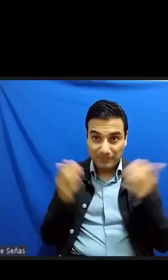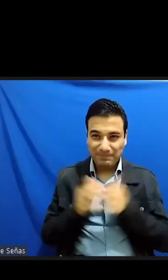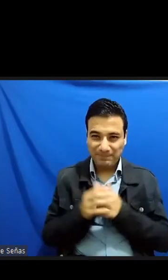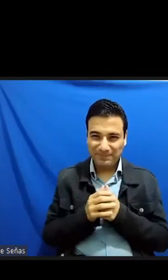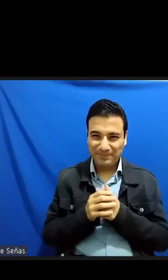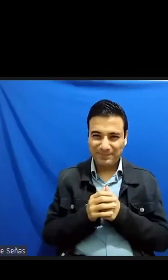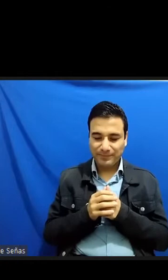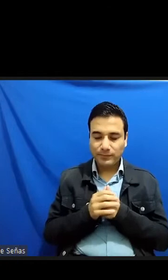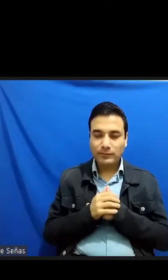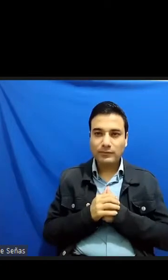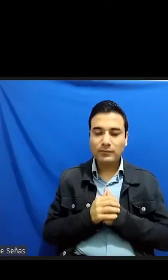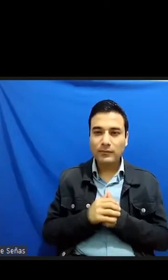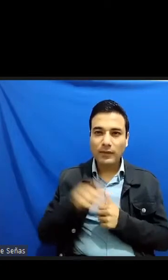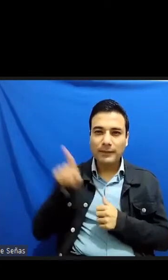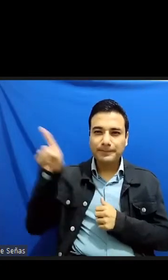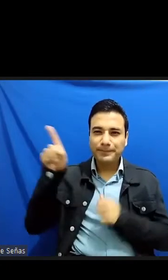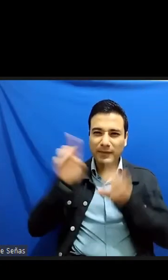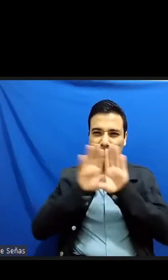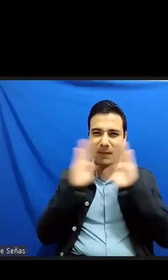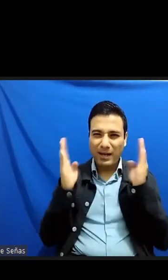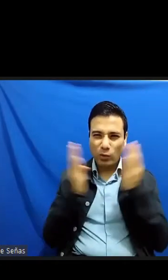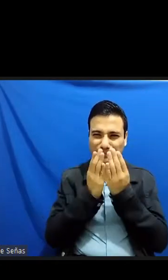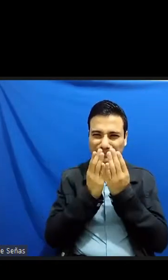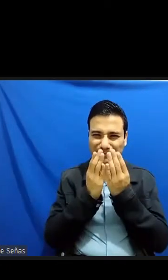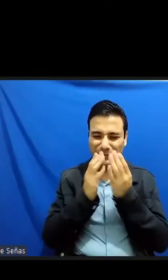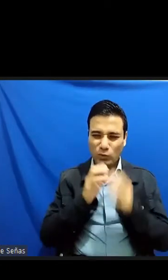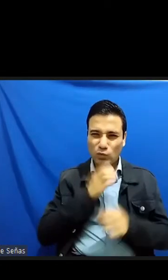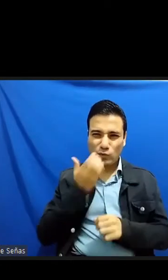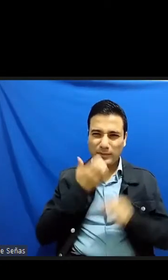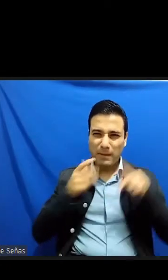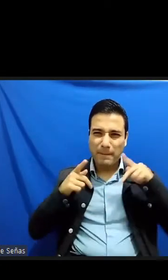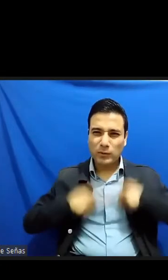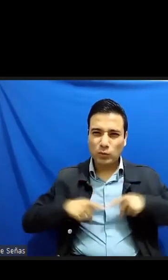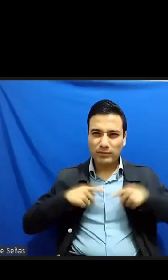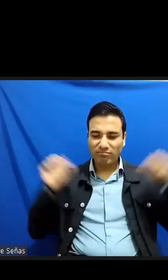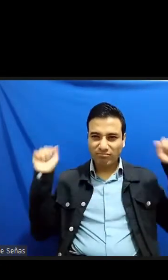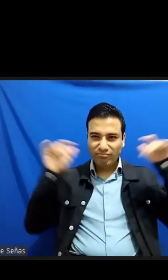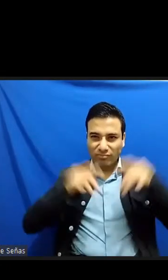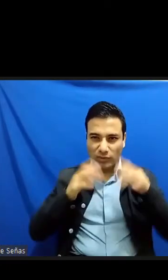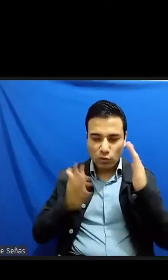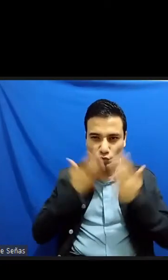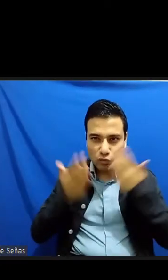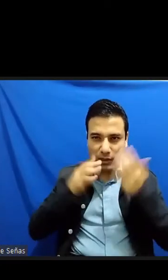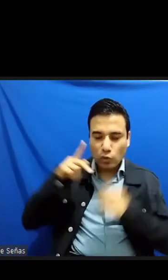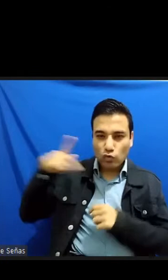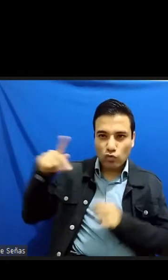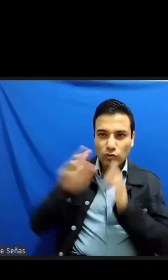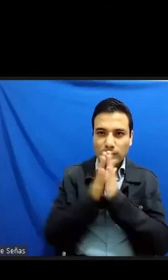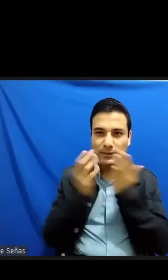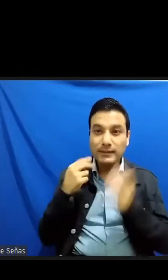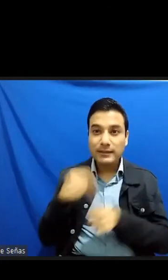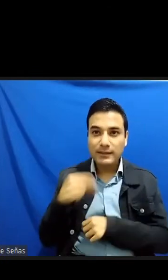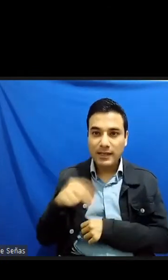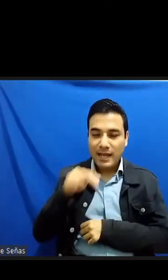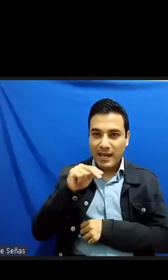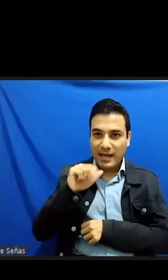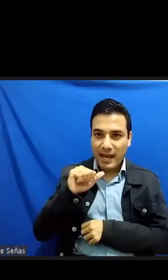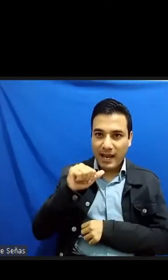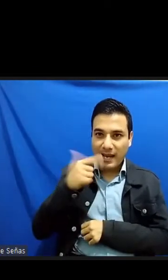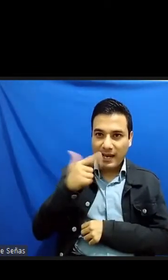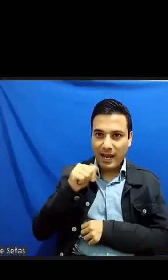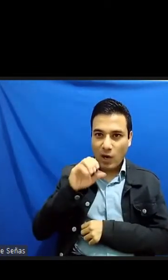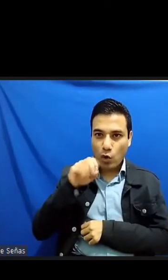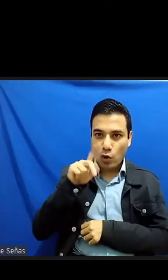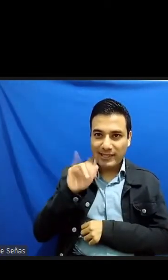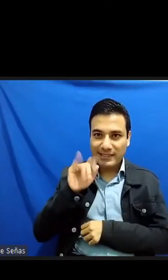París se reúnen ciertos estudiosos de su obra los famosos nagaoquistas con el fin de